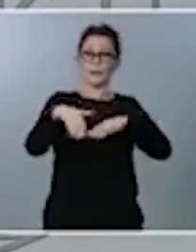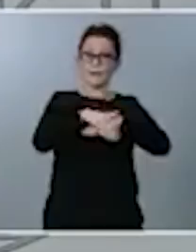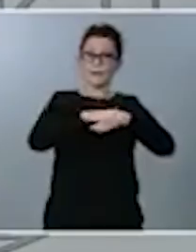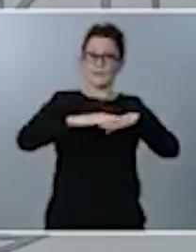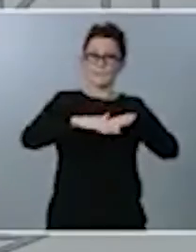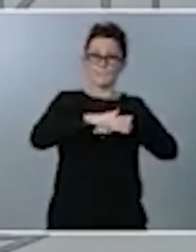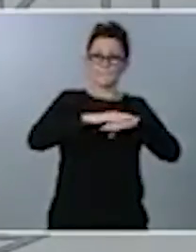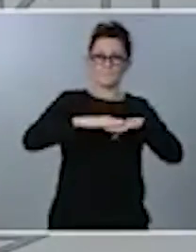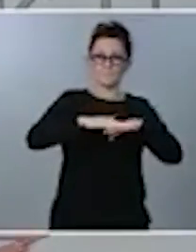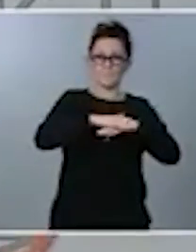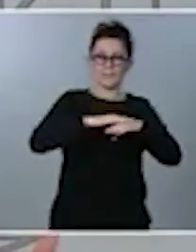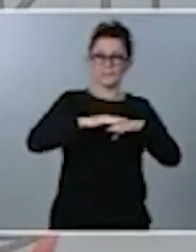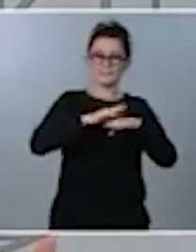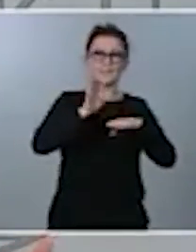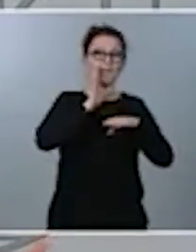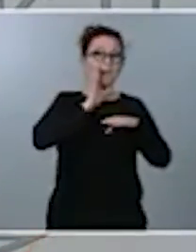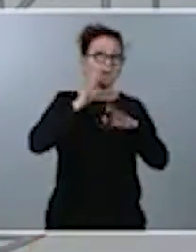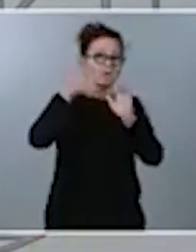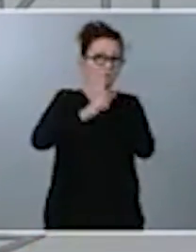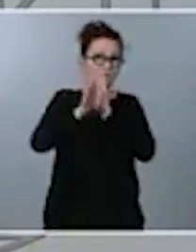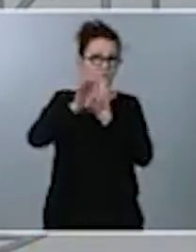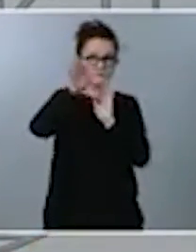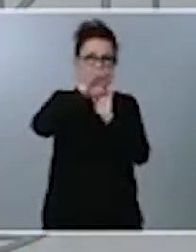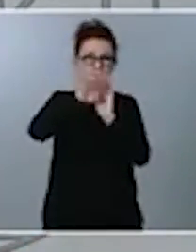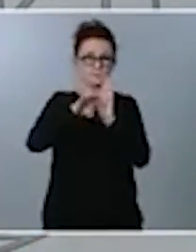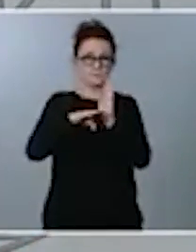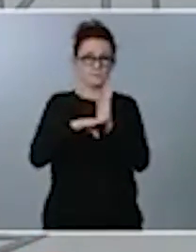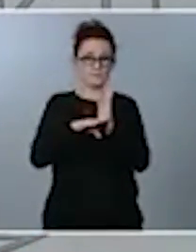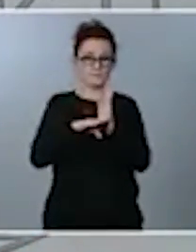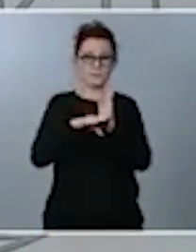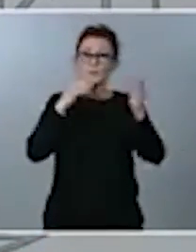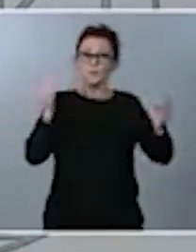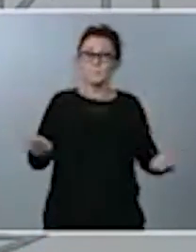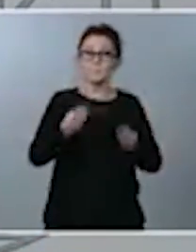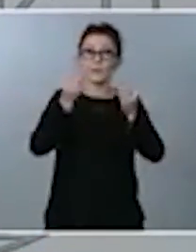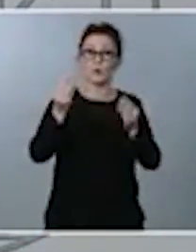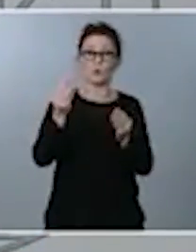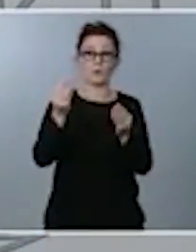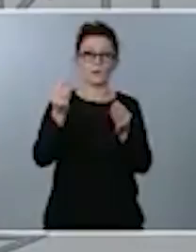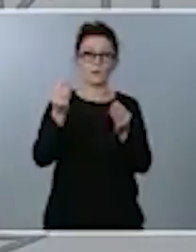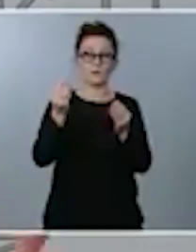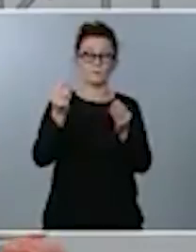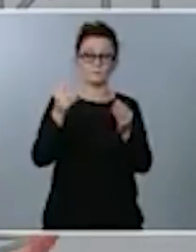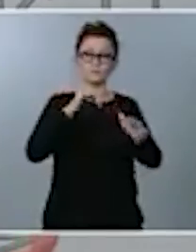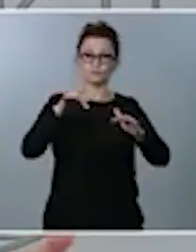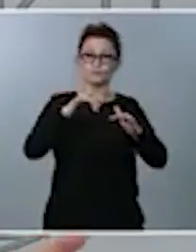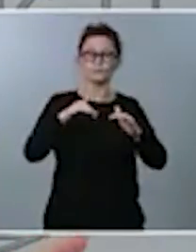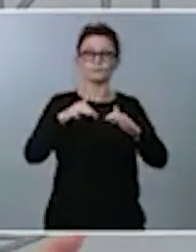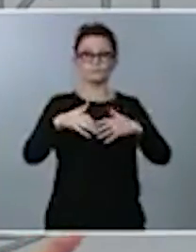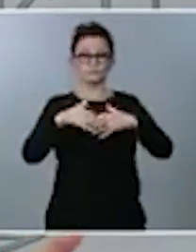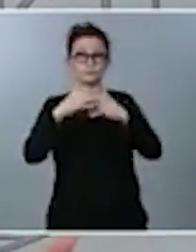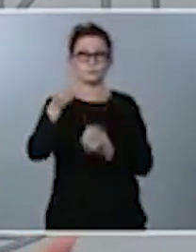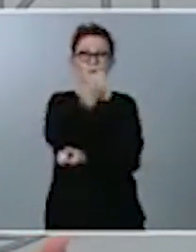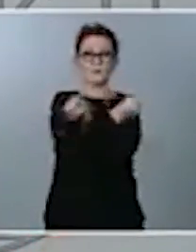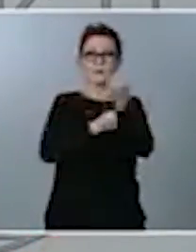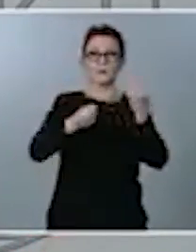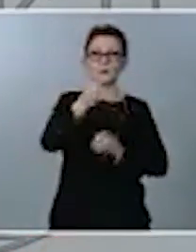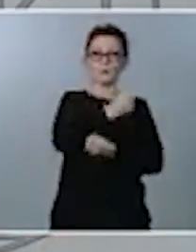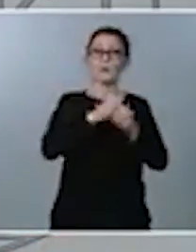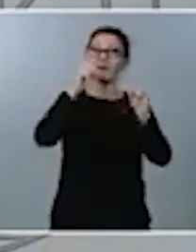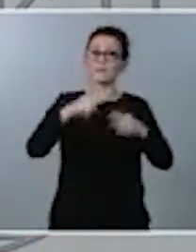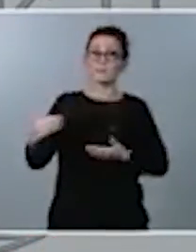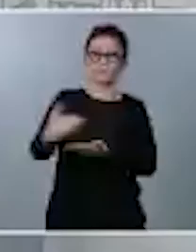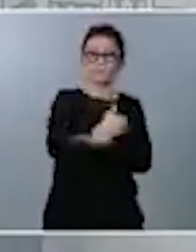epígrafes. Esta mejora de la actividad, con la consecuente mejora de la recaudación, las medidas de justicia fiscal que